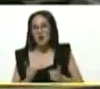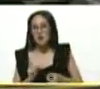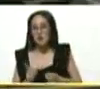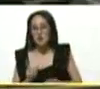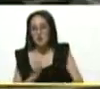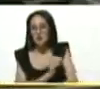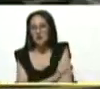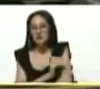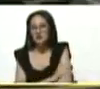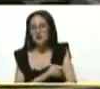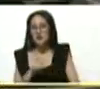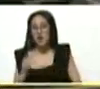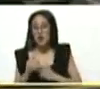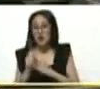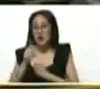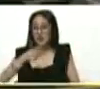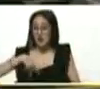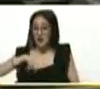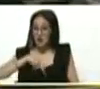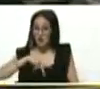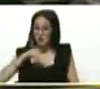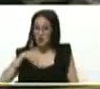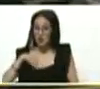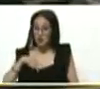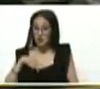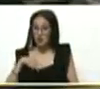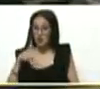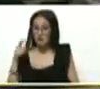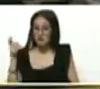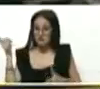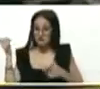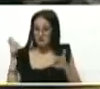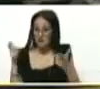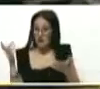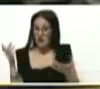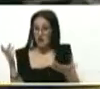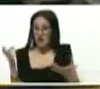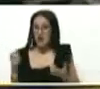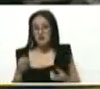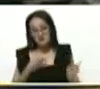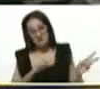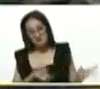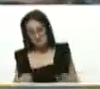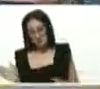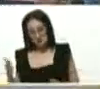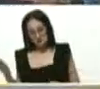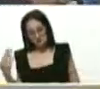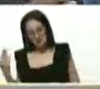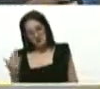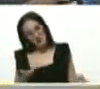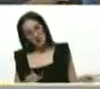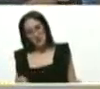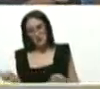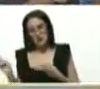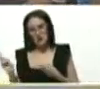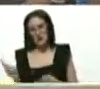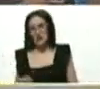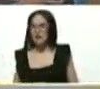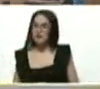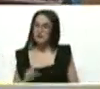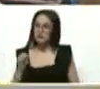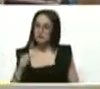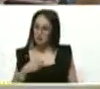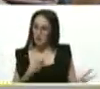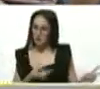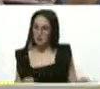Y los líderes nuestros allí, le dieron la bienvenida. Yo le doy la